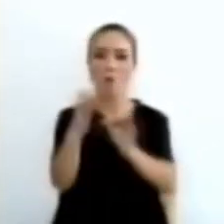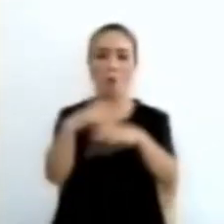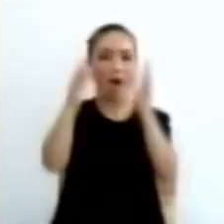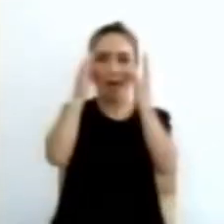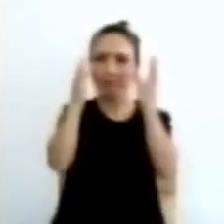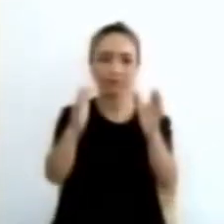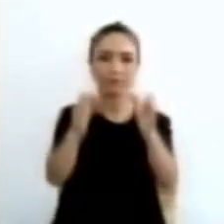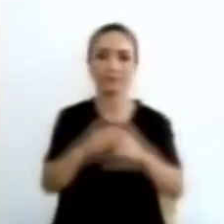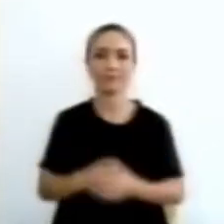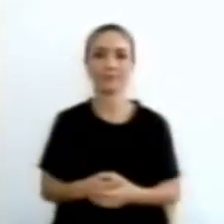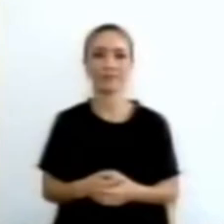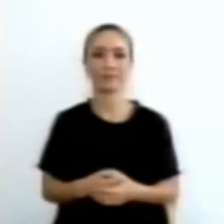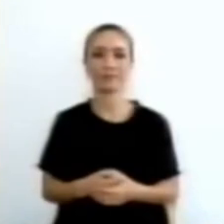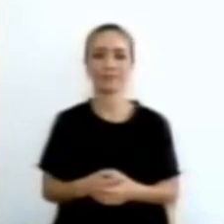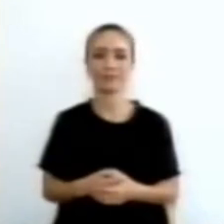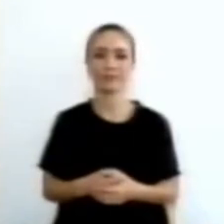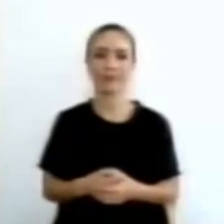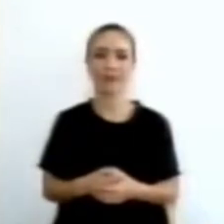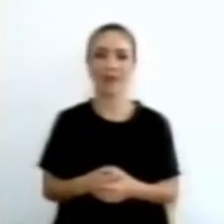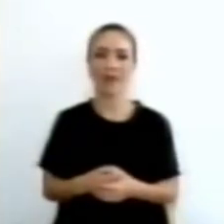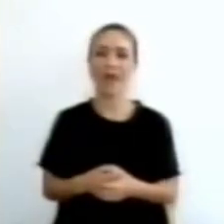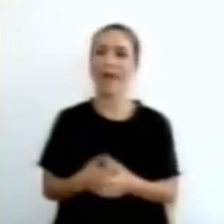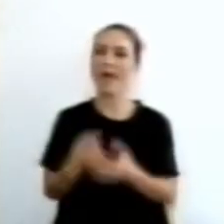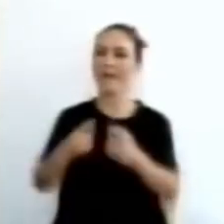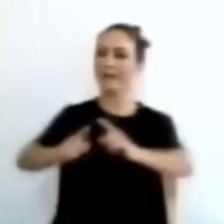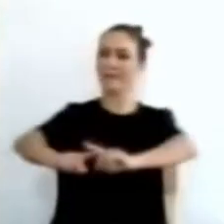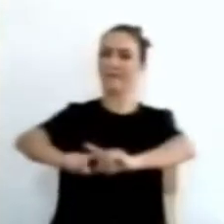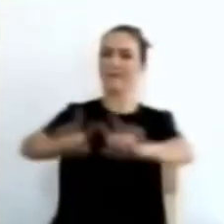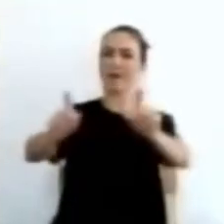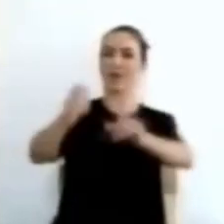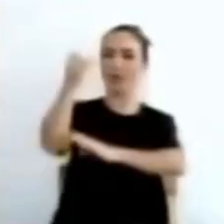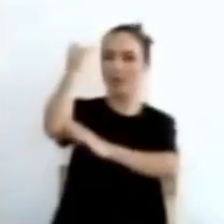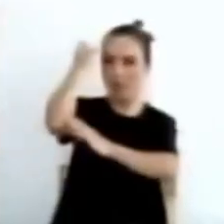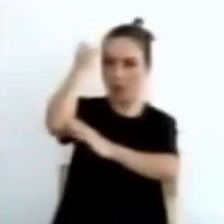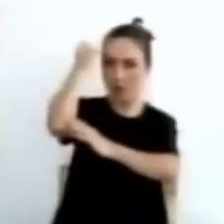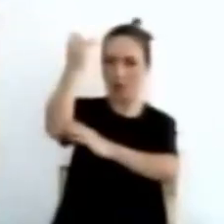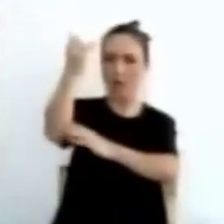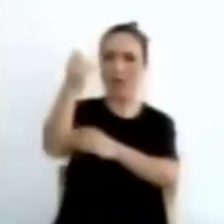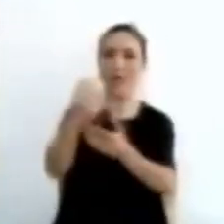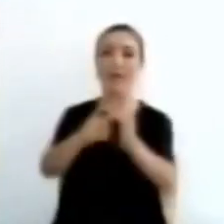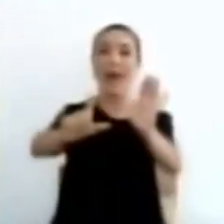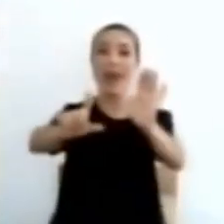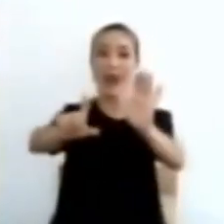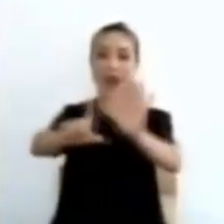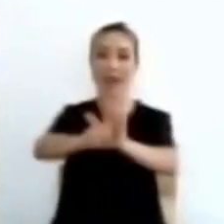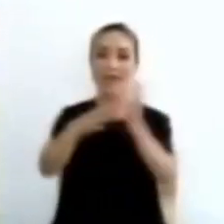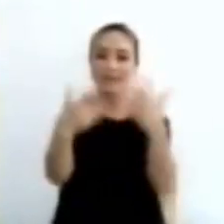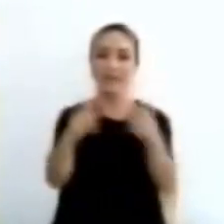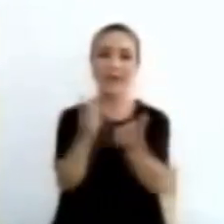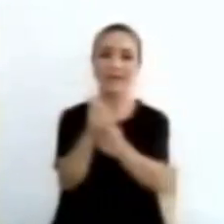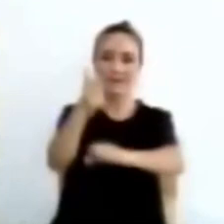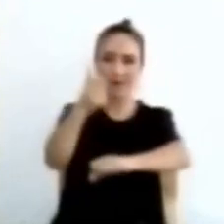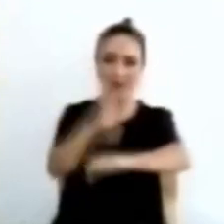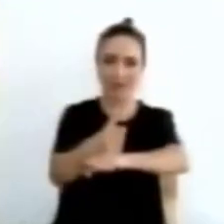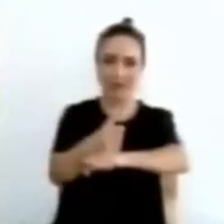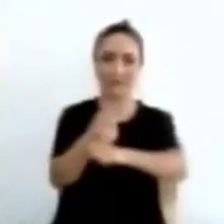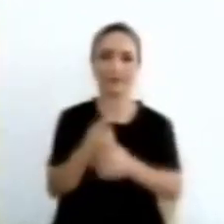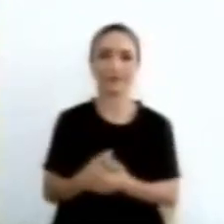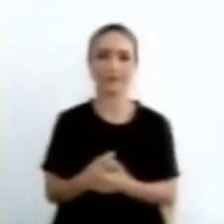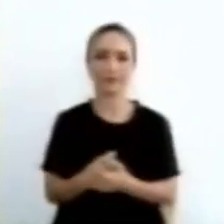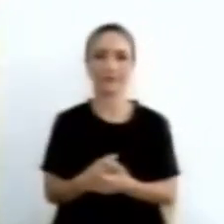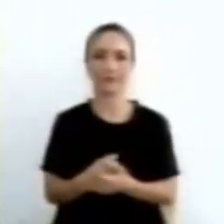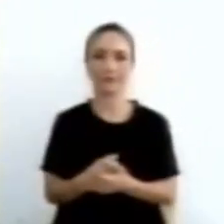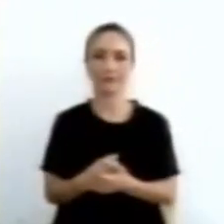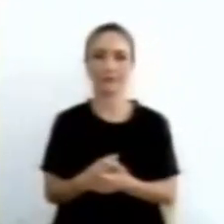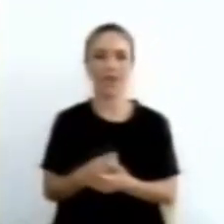ideologías contrarias a la ley natural y divina con